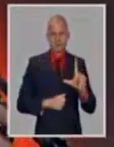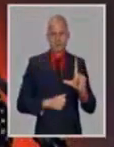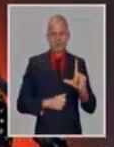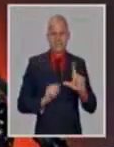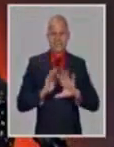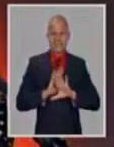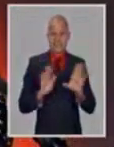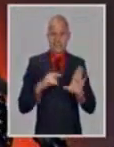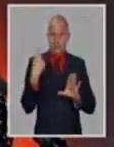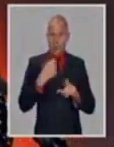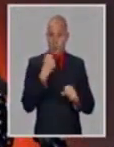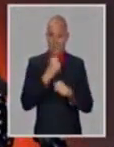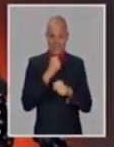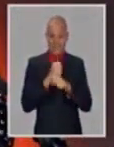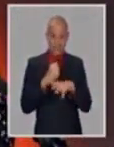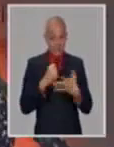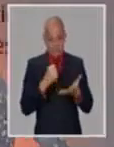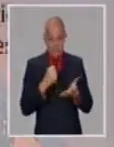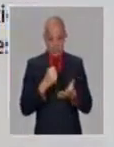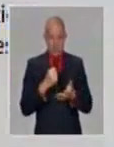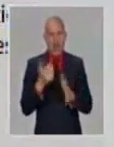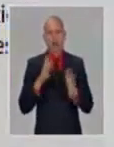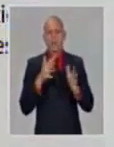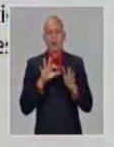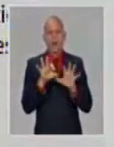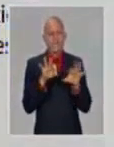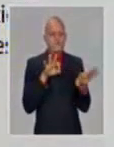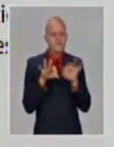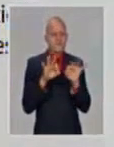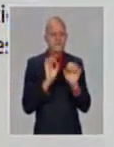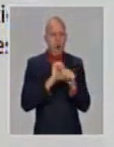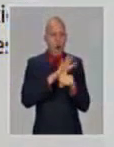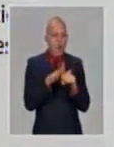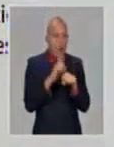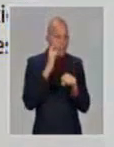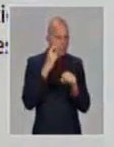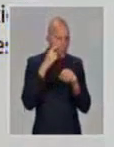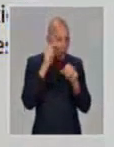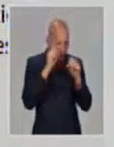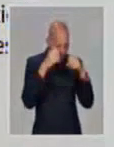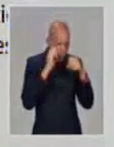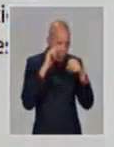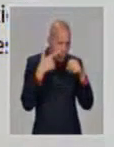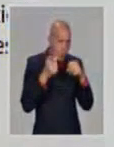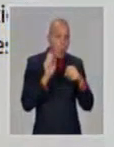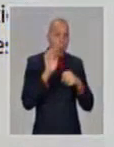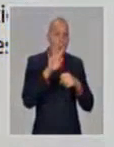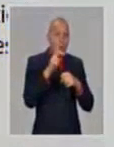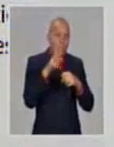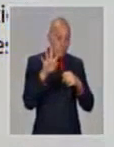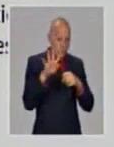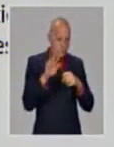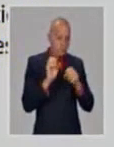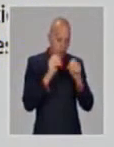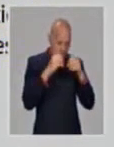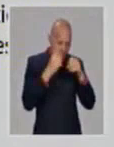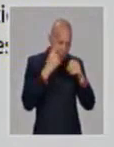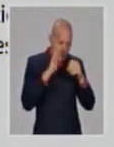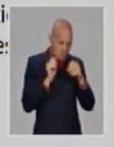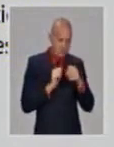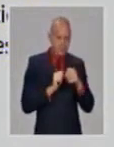trabajado en este periodo 414 muestras, dentro de ellas 71 de viajeros,